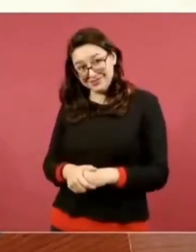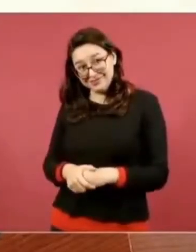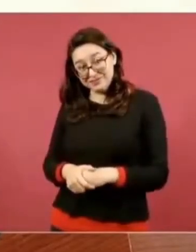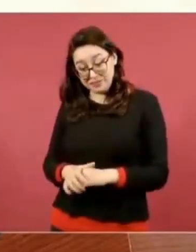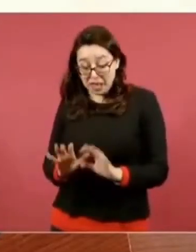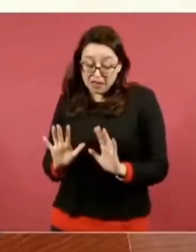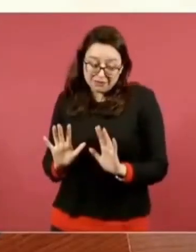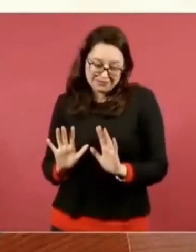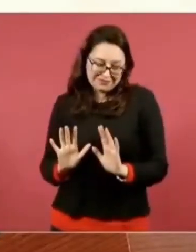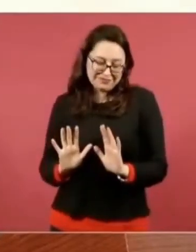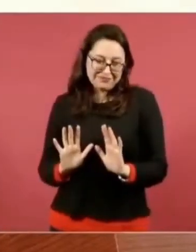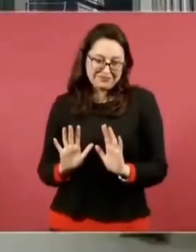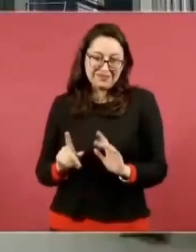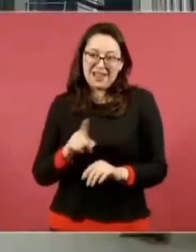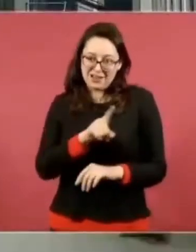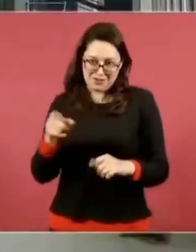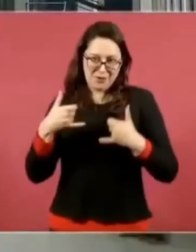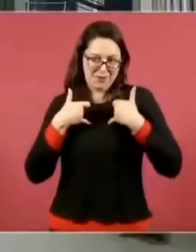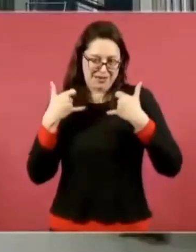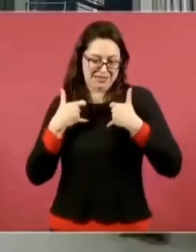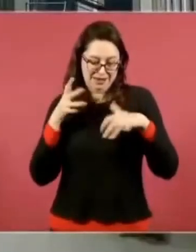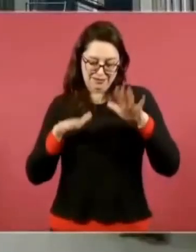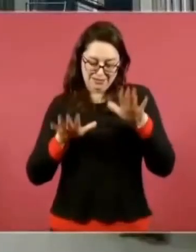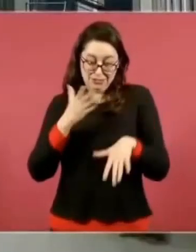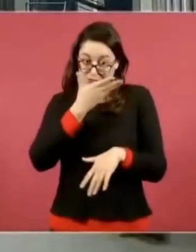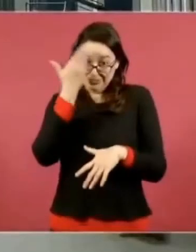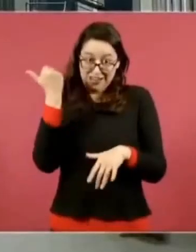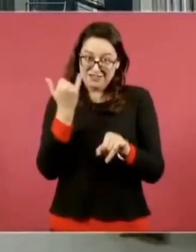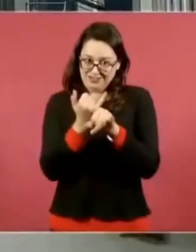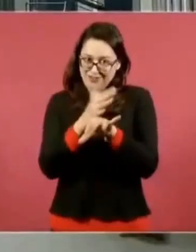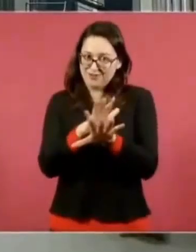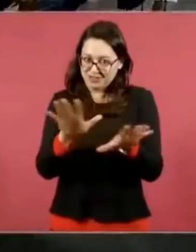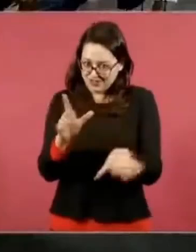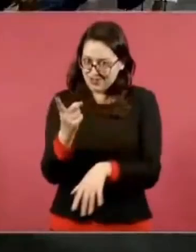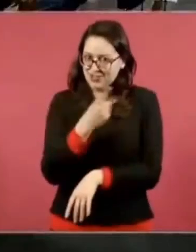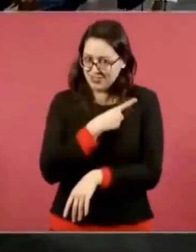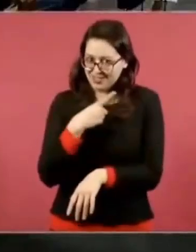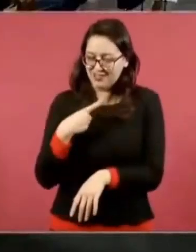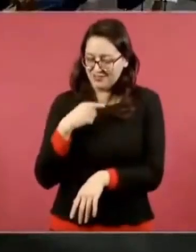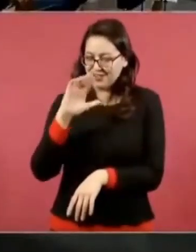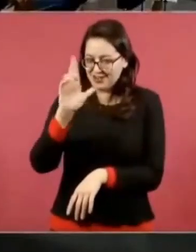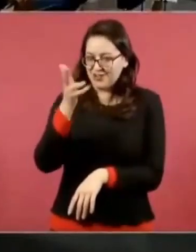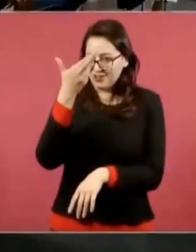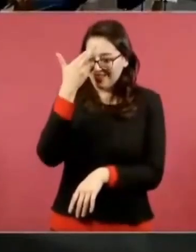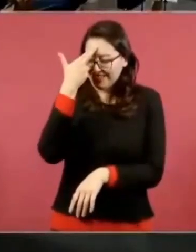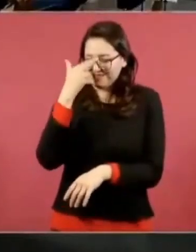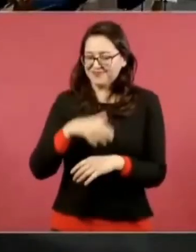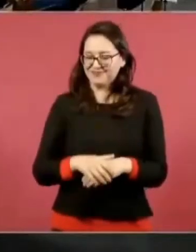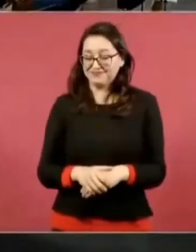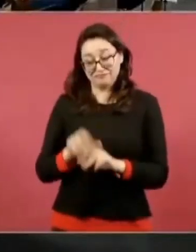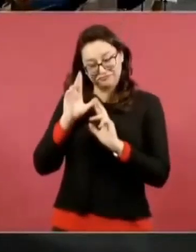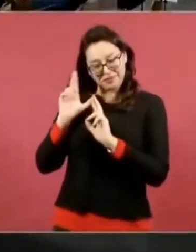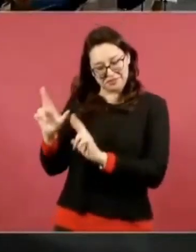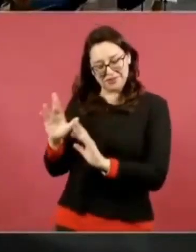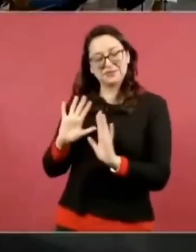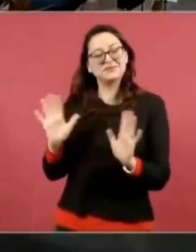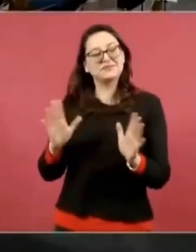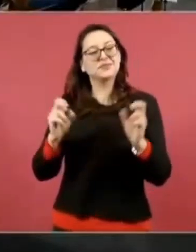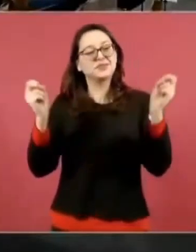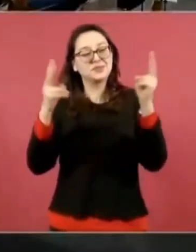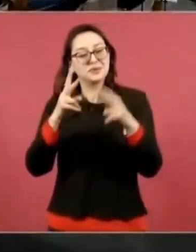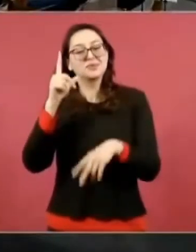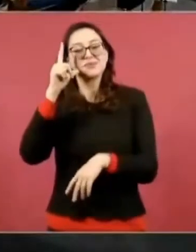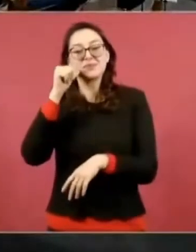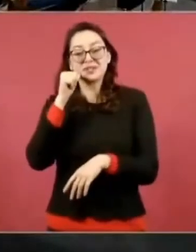jóvenes, que hay que andarle recordando cosas. Bueno, nos estamos viendo, nos vemos mañana, que nos